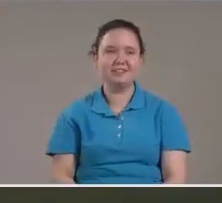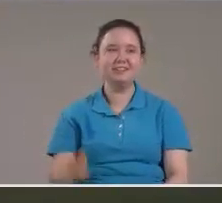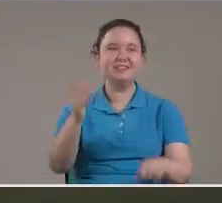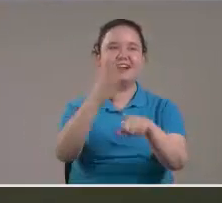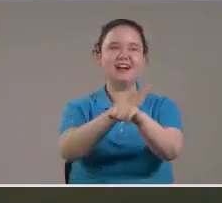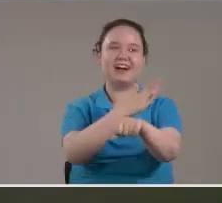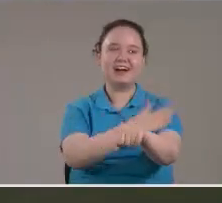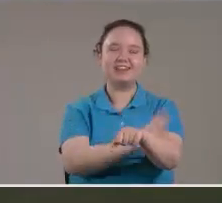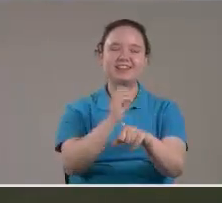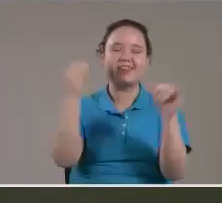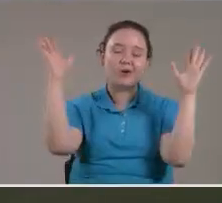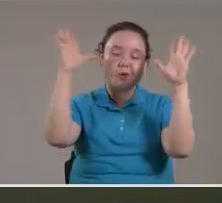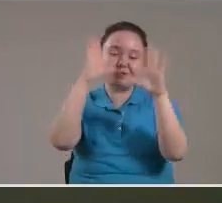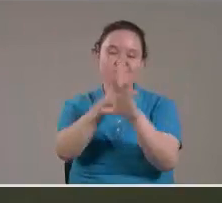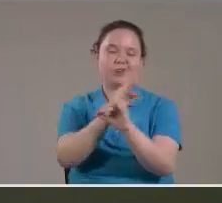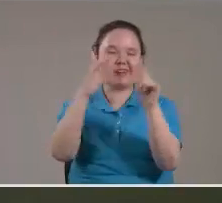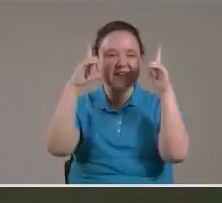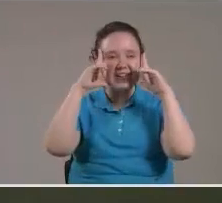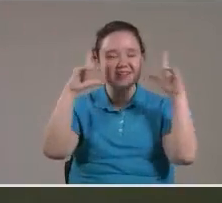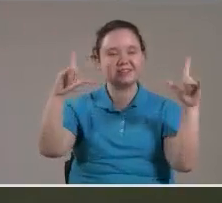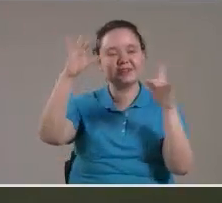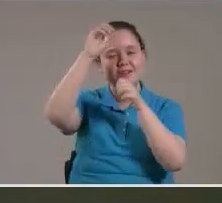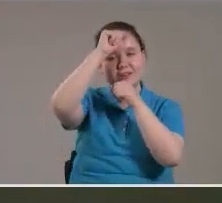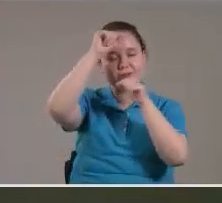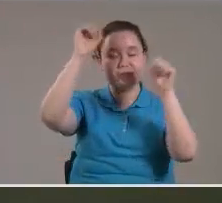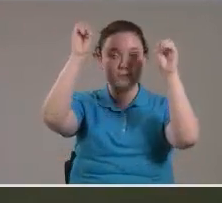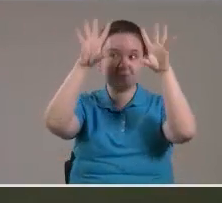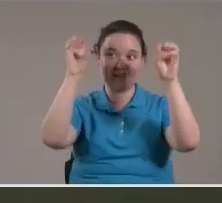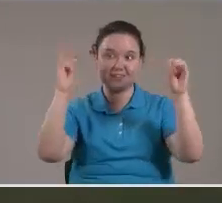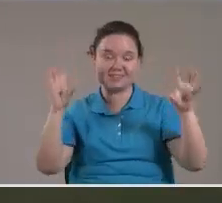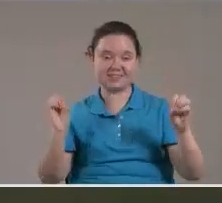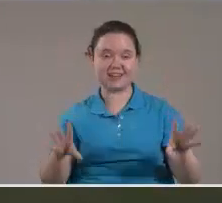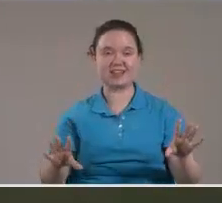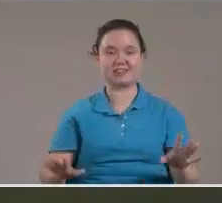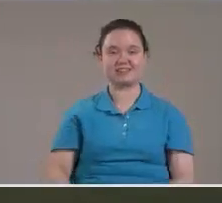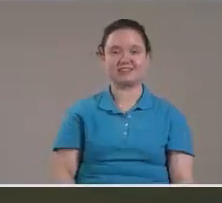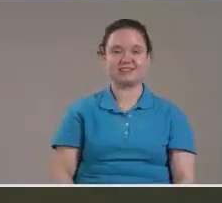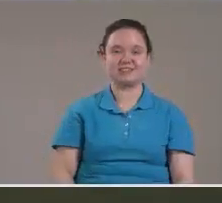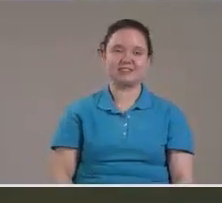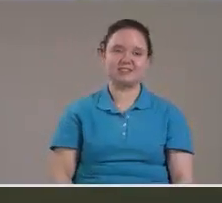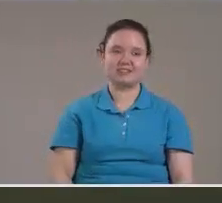Antes de que oscurezca El sol La luz La luna Y las estrellas